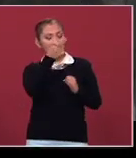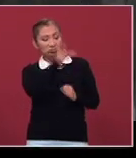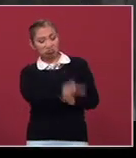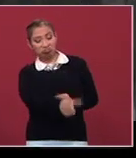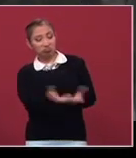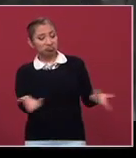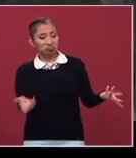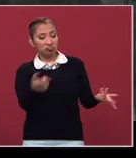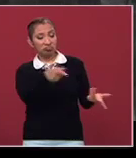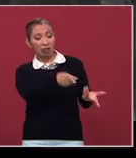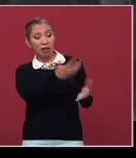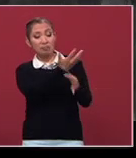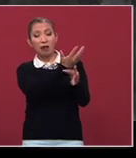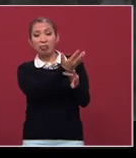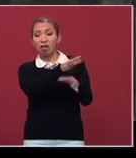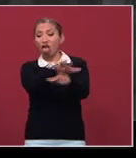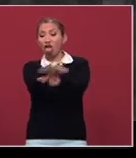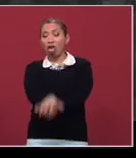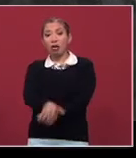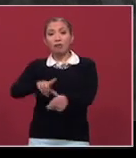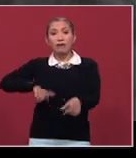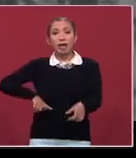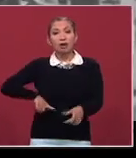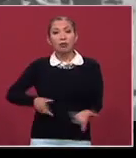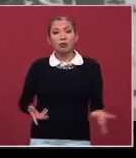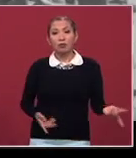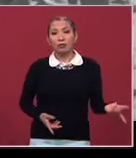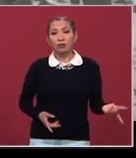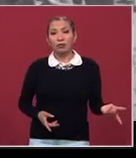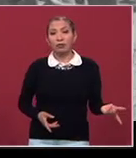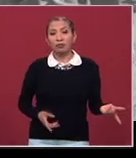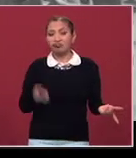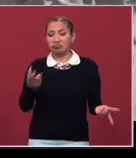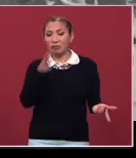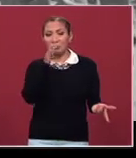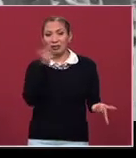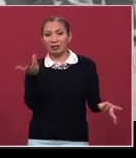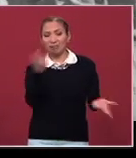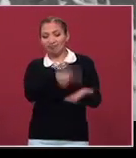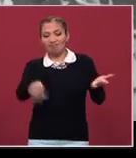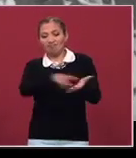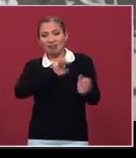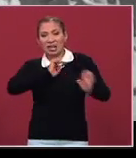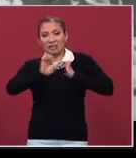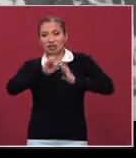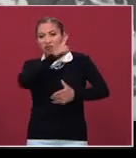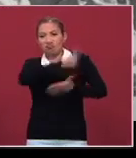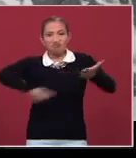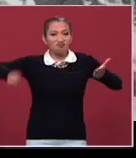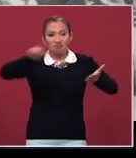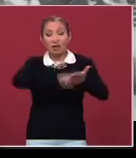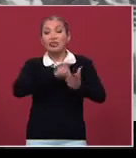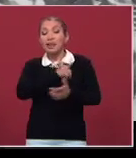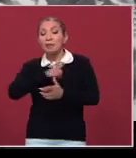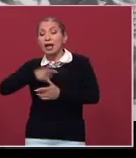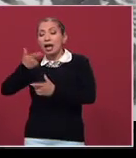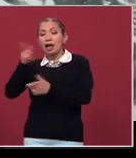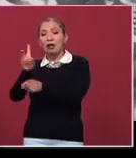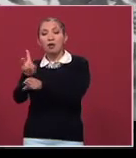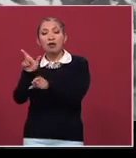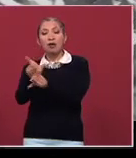la mano represora del Estado. Entonces, eso no puede ya existir. Entonces, debe de haber una guardia nacional